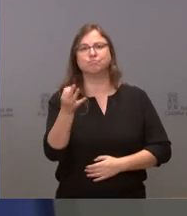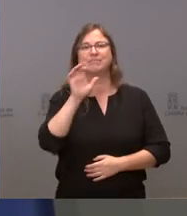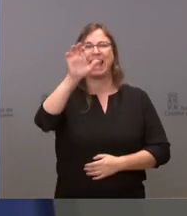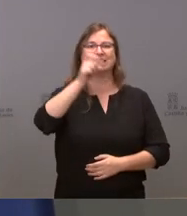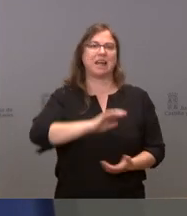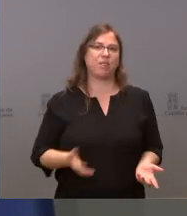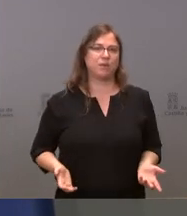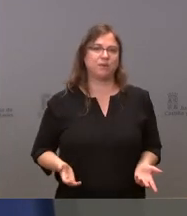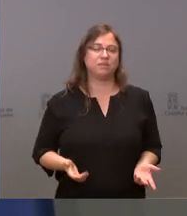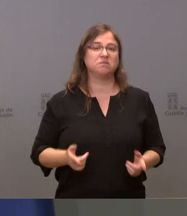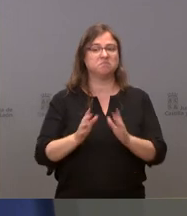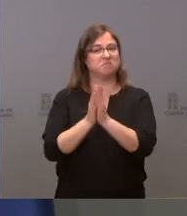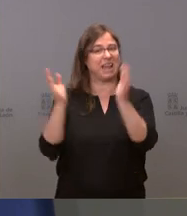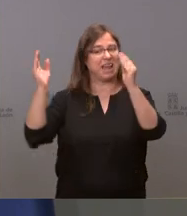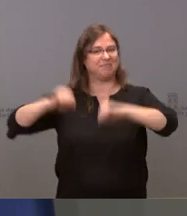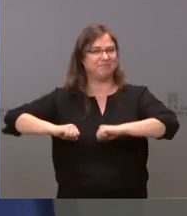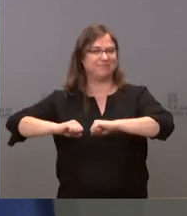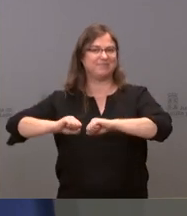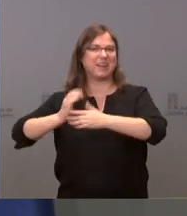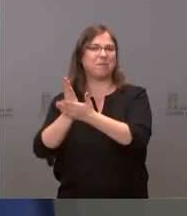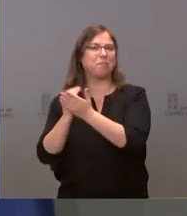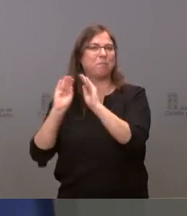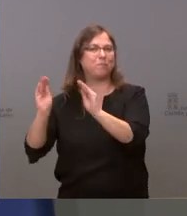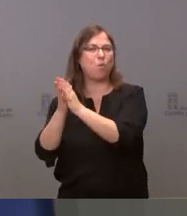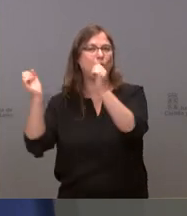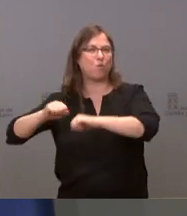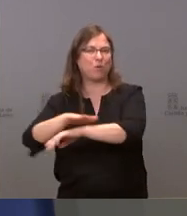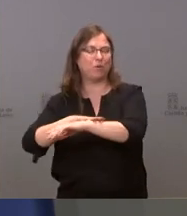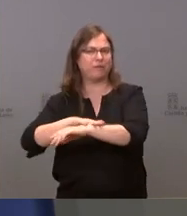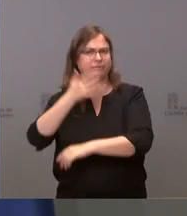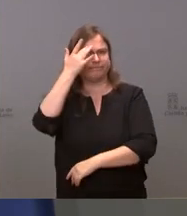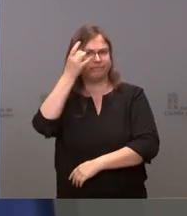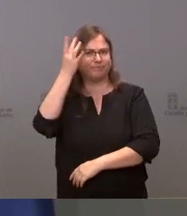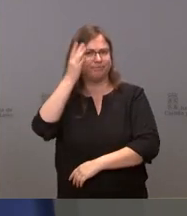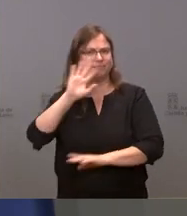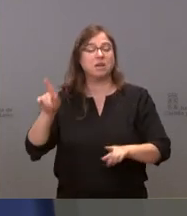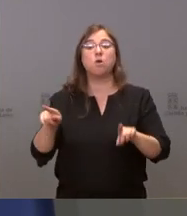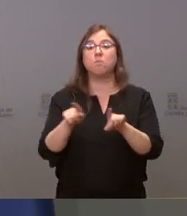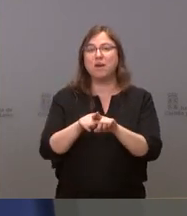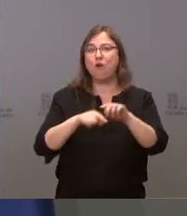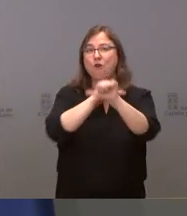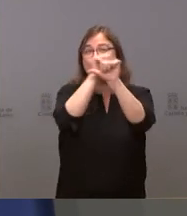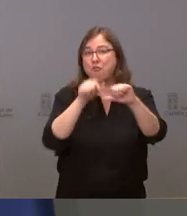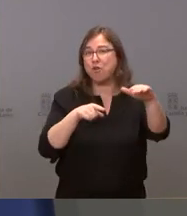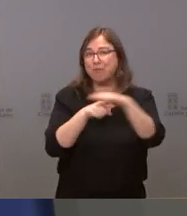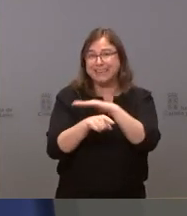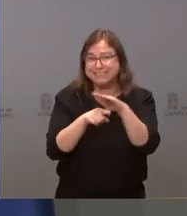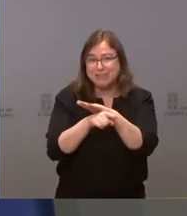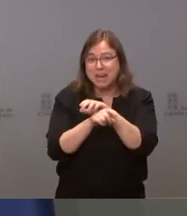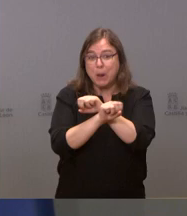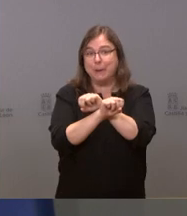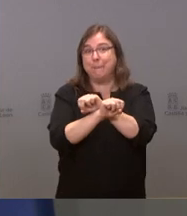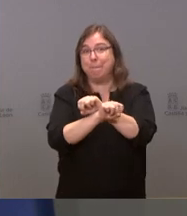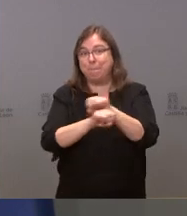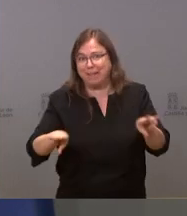La verdad es que las alianzas de este gobierno son siempre sorprendentes. Pero, desde luego, la manera de gestionar esto se puede hacer peor, pero hay que